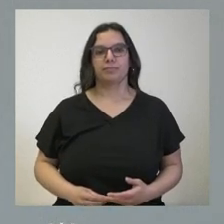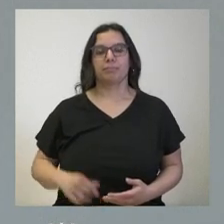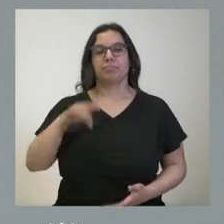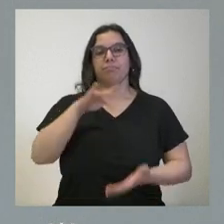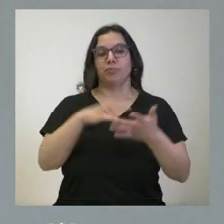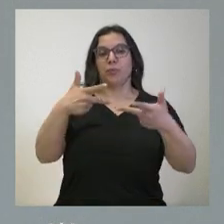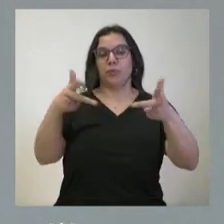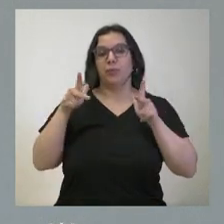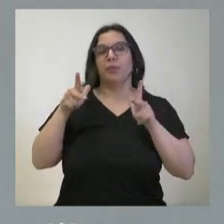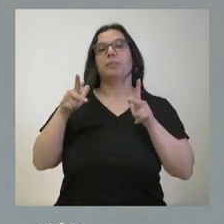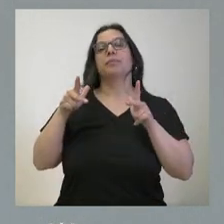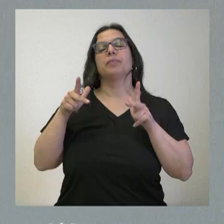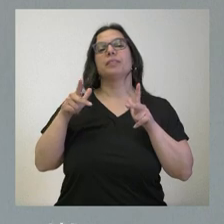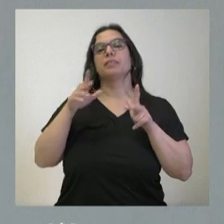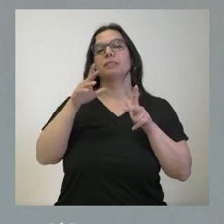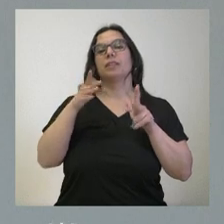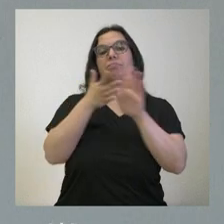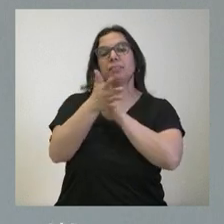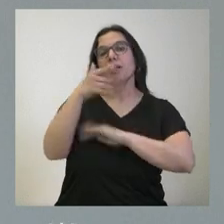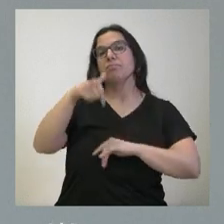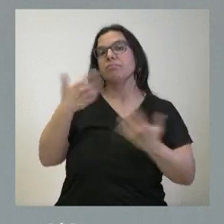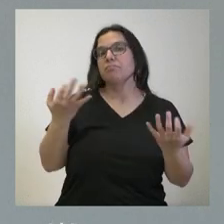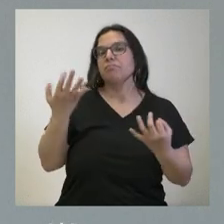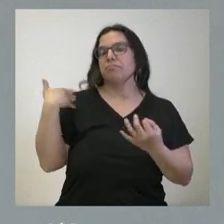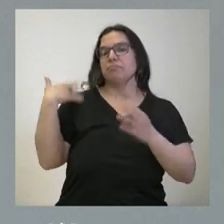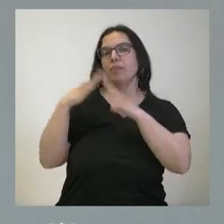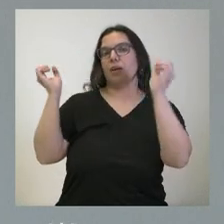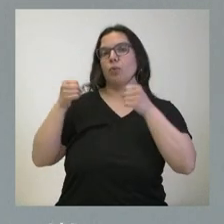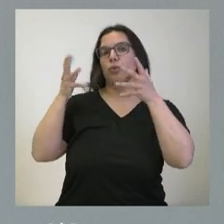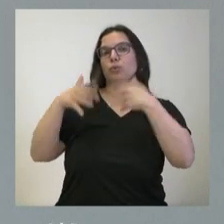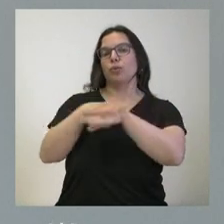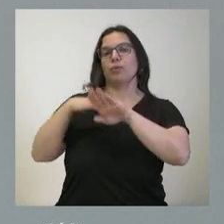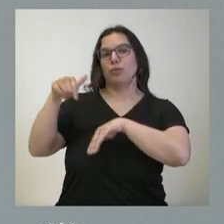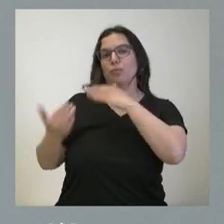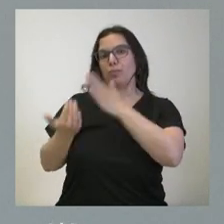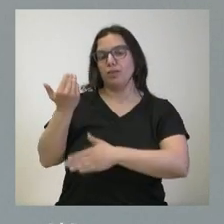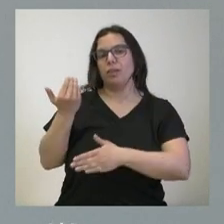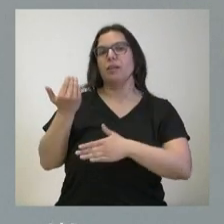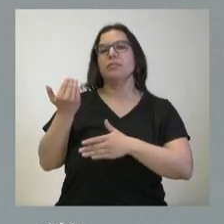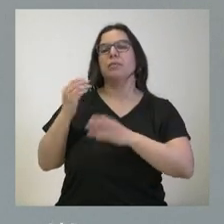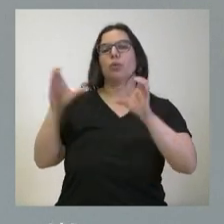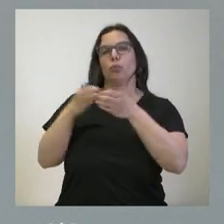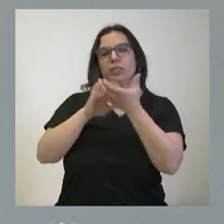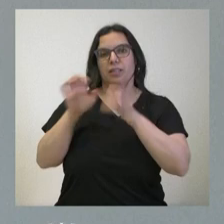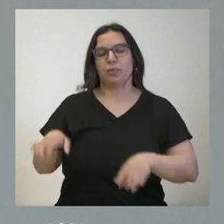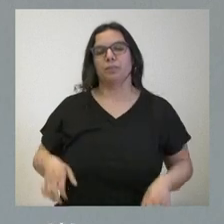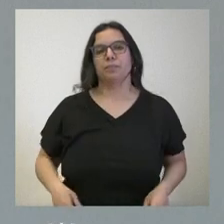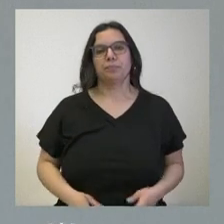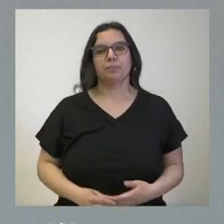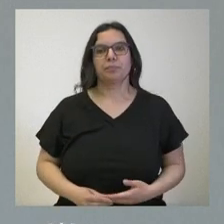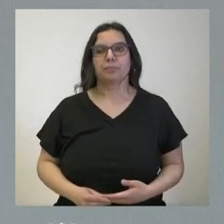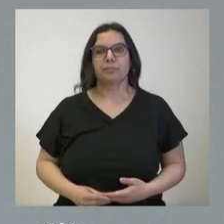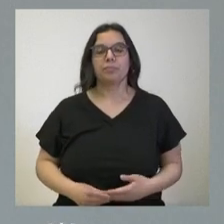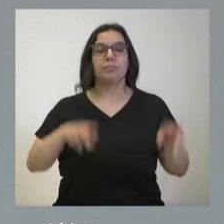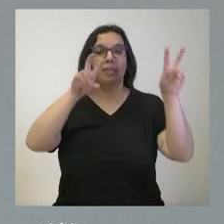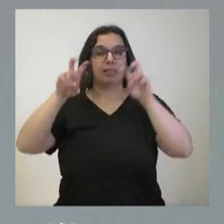de prensa donde daremos cuenta de los acuerdos del Consejo de Gobierno que hemos celebrado mañana en la Junta de Castilla y León. Son varios